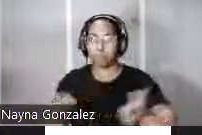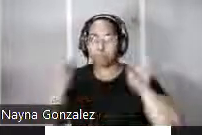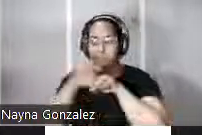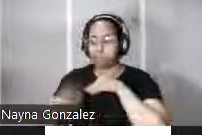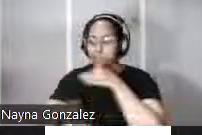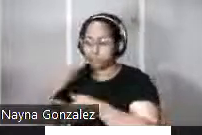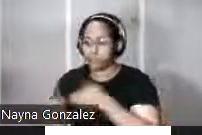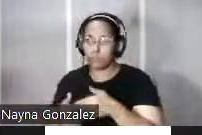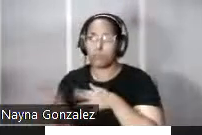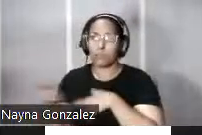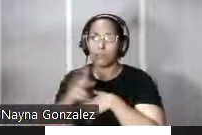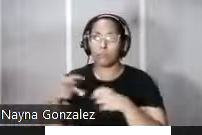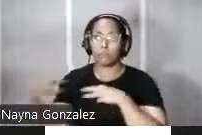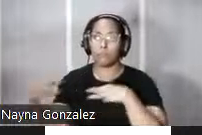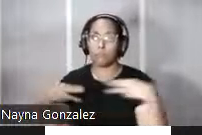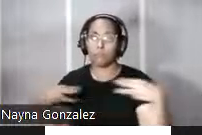del arte de la guerra